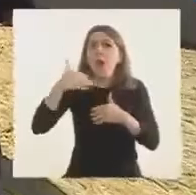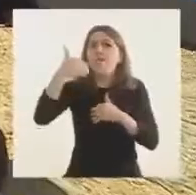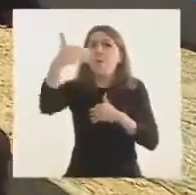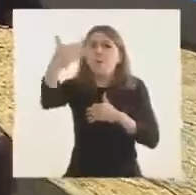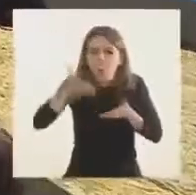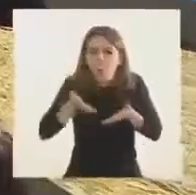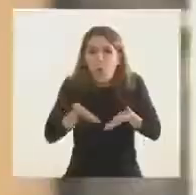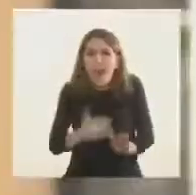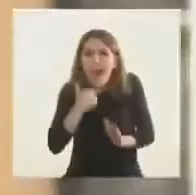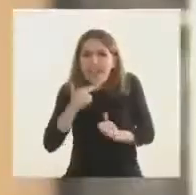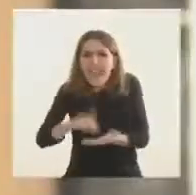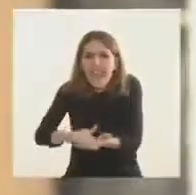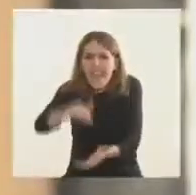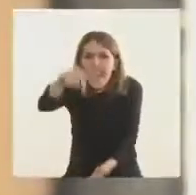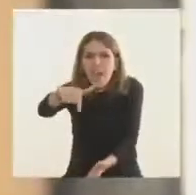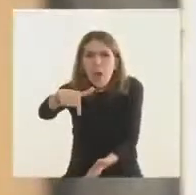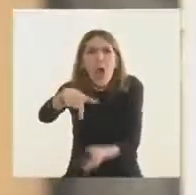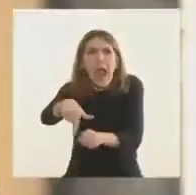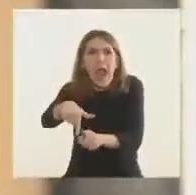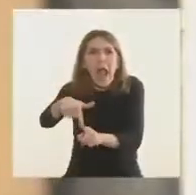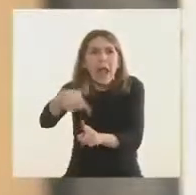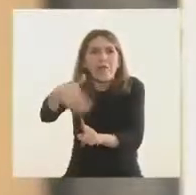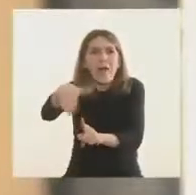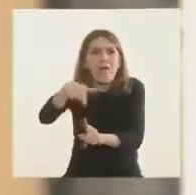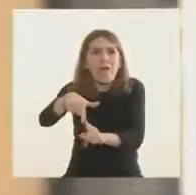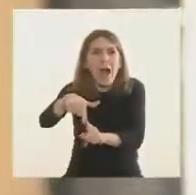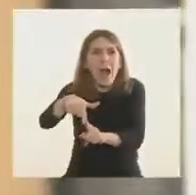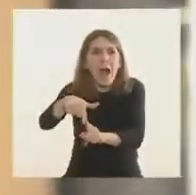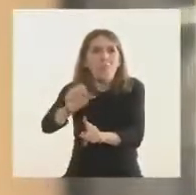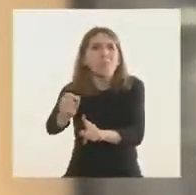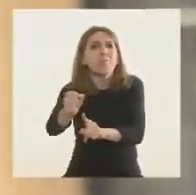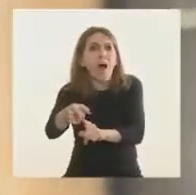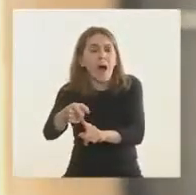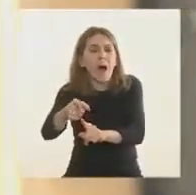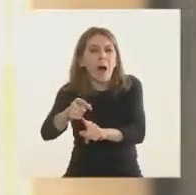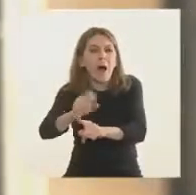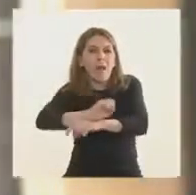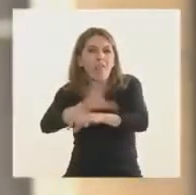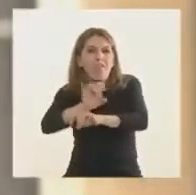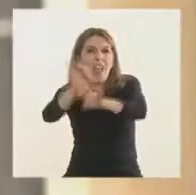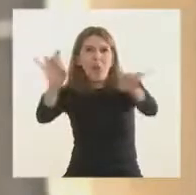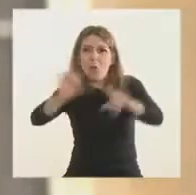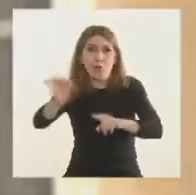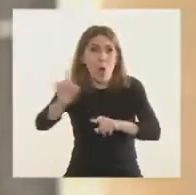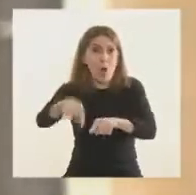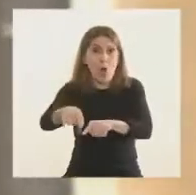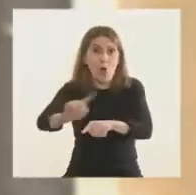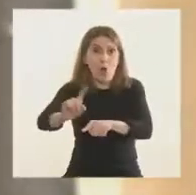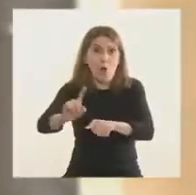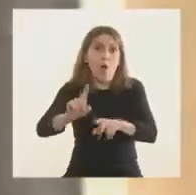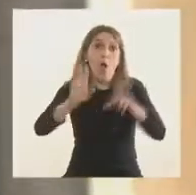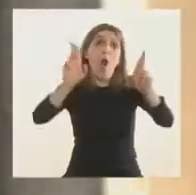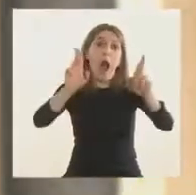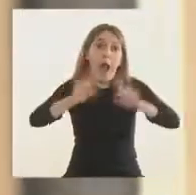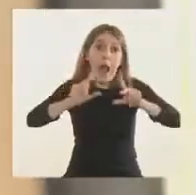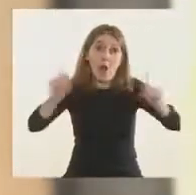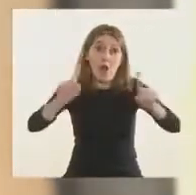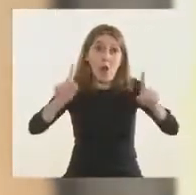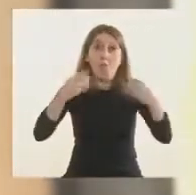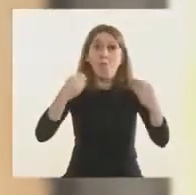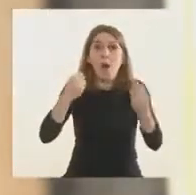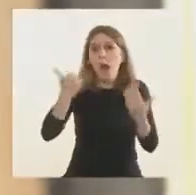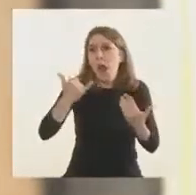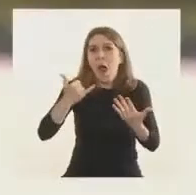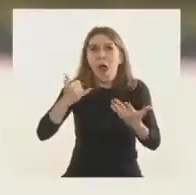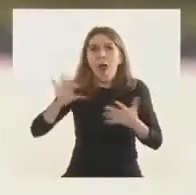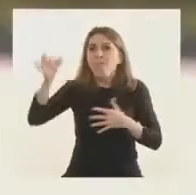sucedan no tengan que enfrentar nunca más esta incertidumbre de tener que combatir un ser imperceptible a la vista